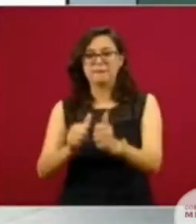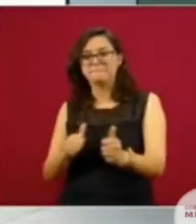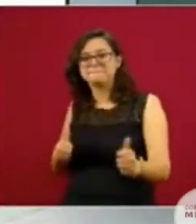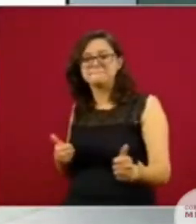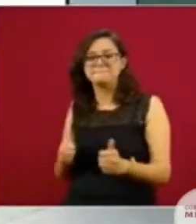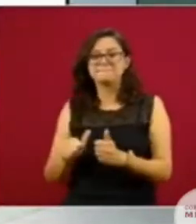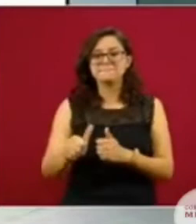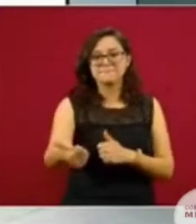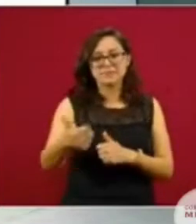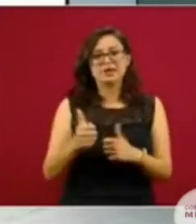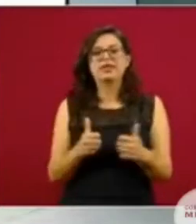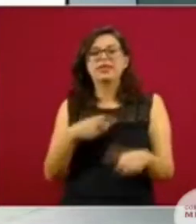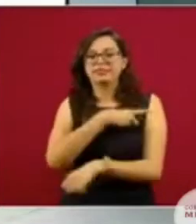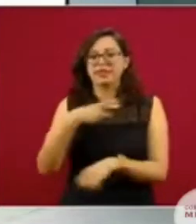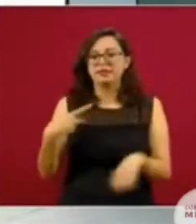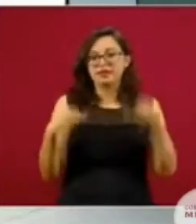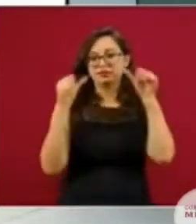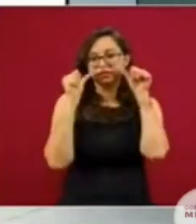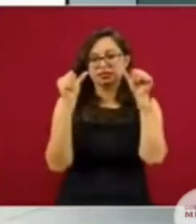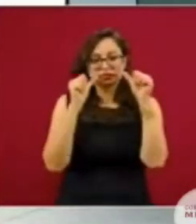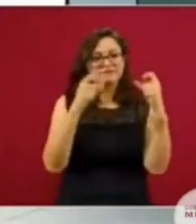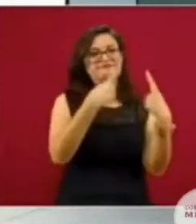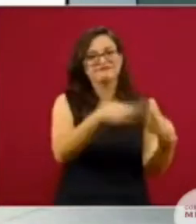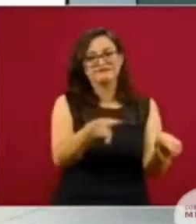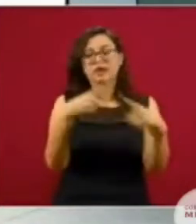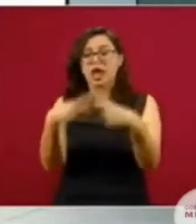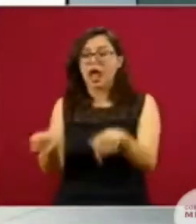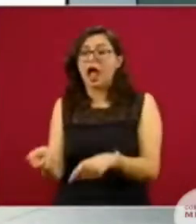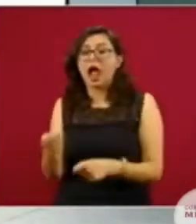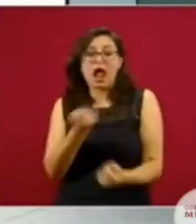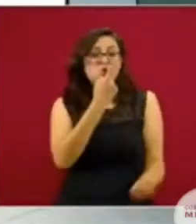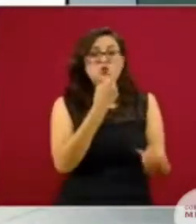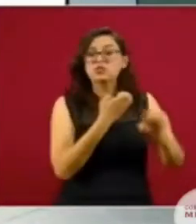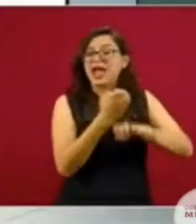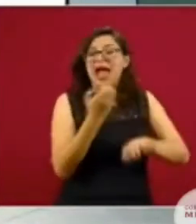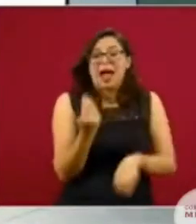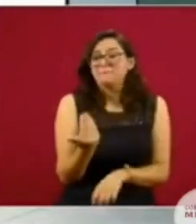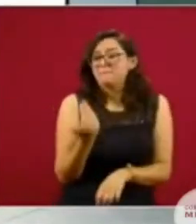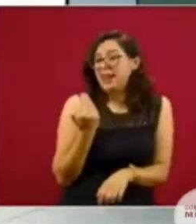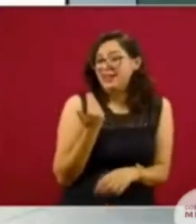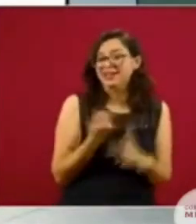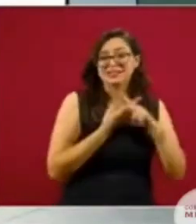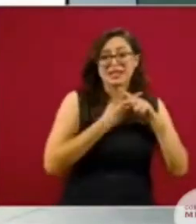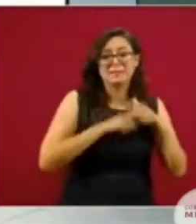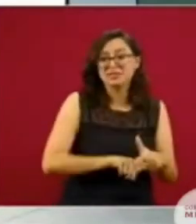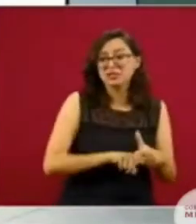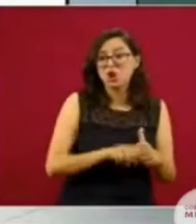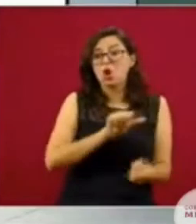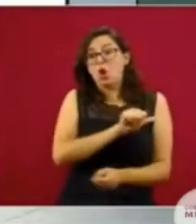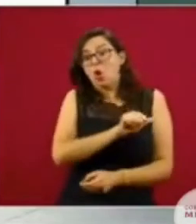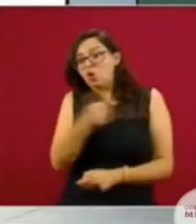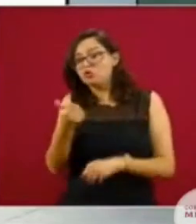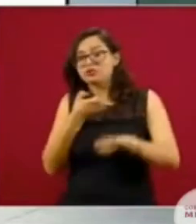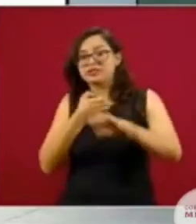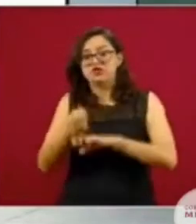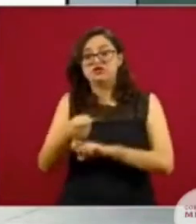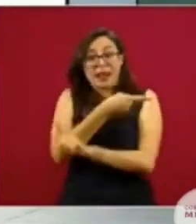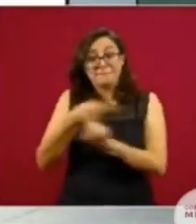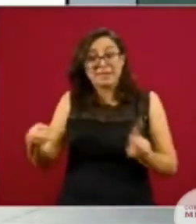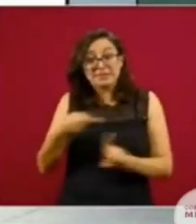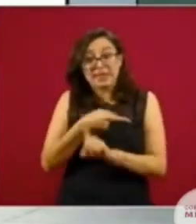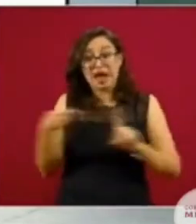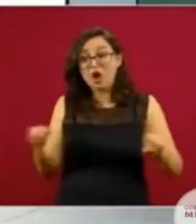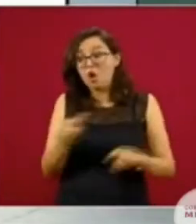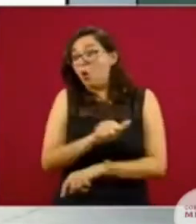requiera una atención diversificada. Algunos estados tienen una etapa inicial de la epidemia, otros tienen la etapa